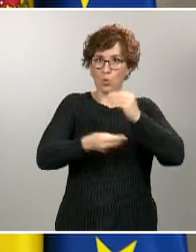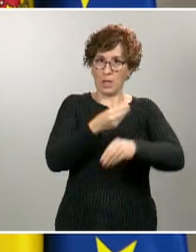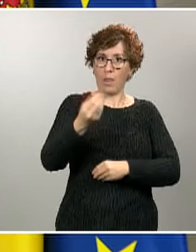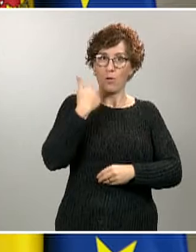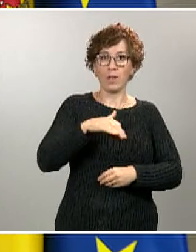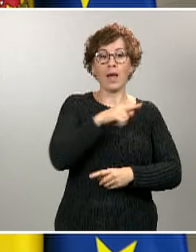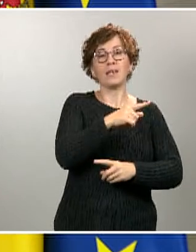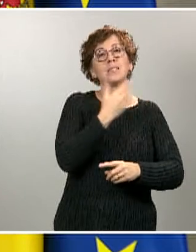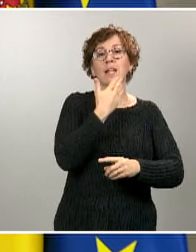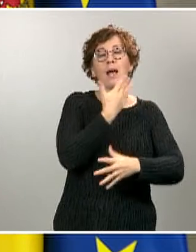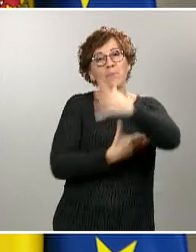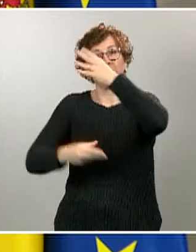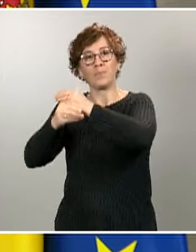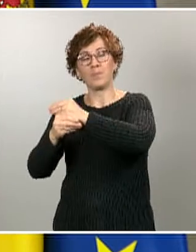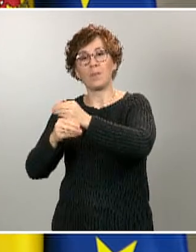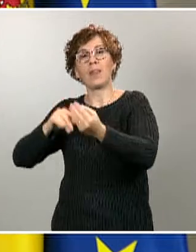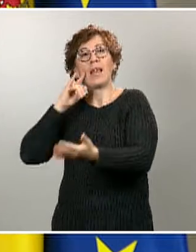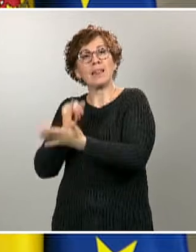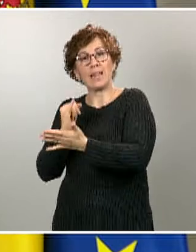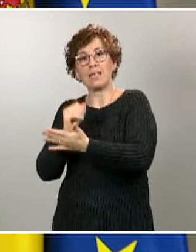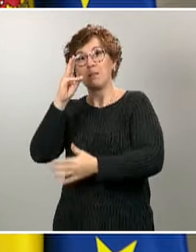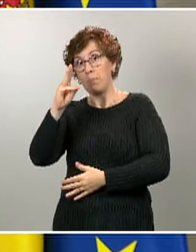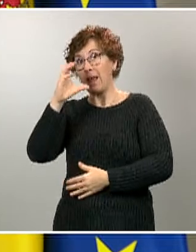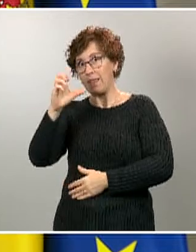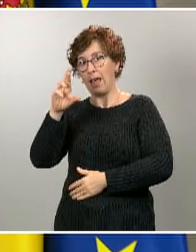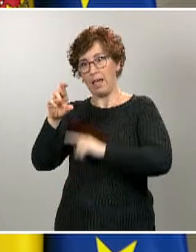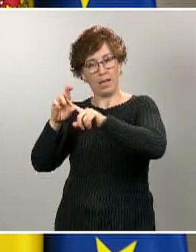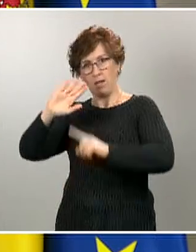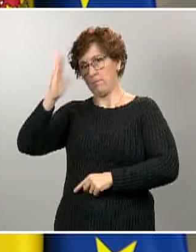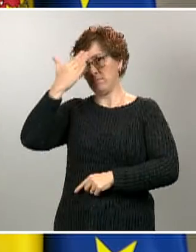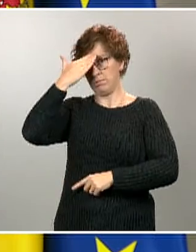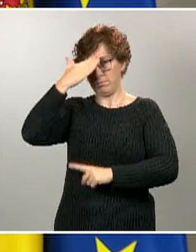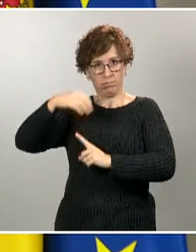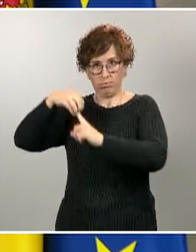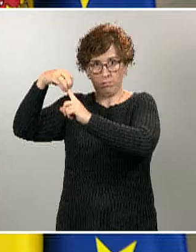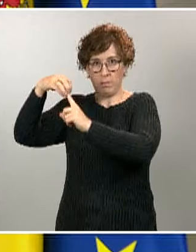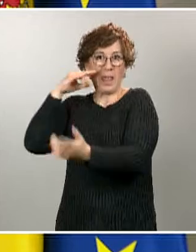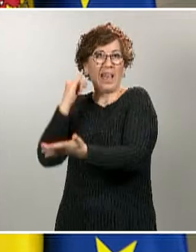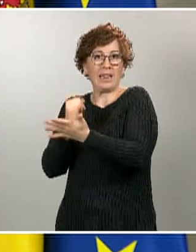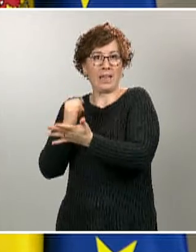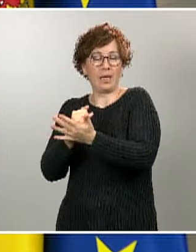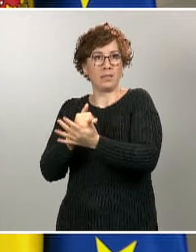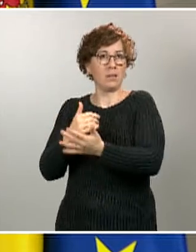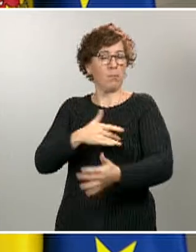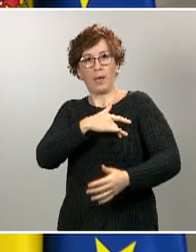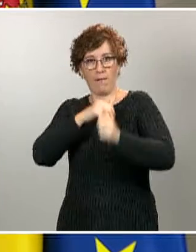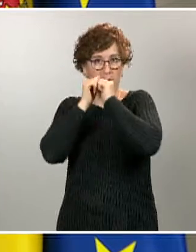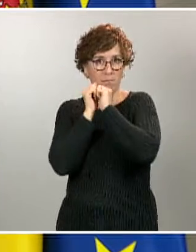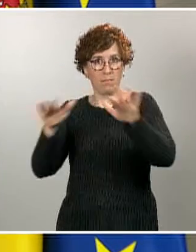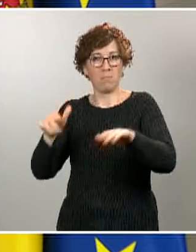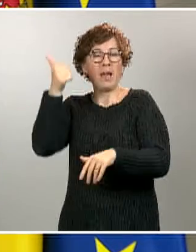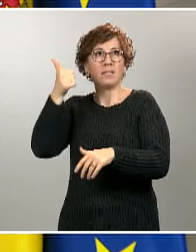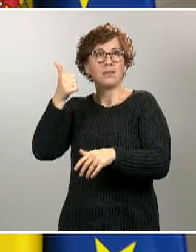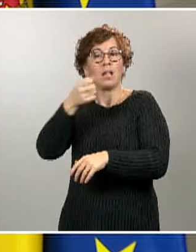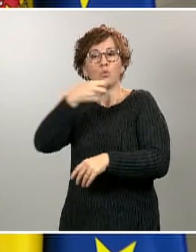que es sobre el que descansa nuestra estrategia de test masivo, test prioritario como más fiable a la población.